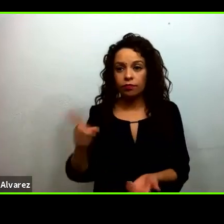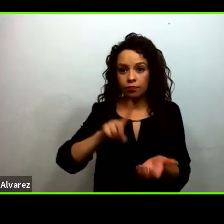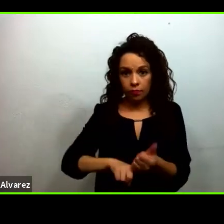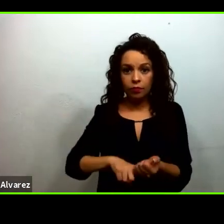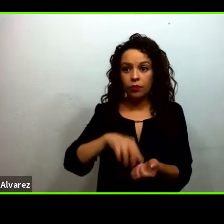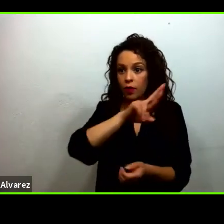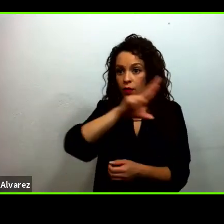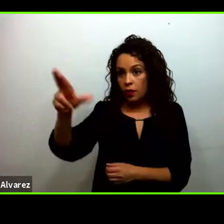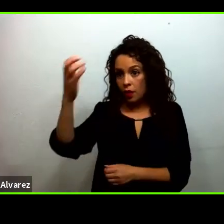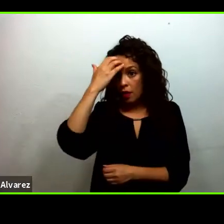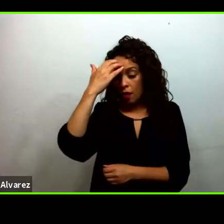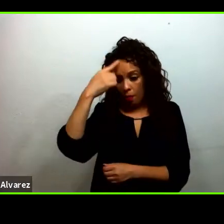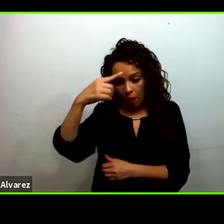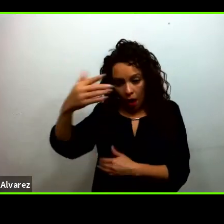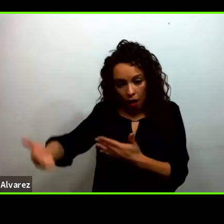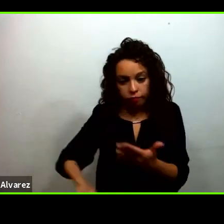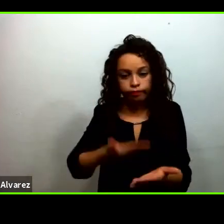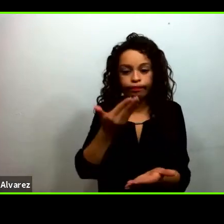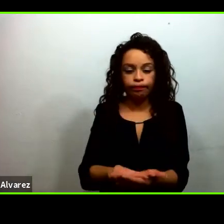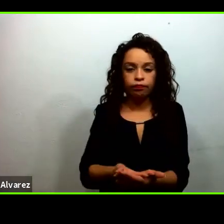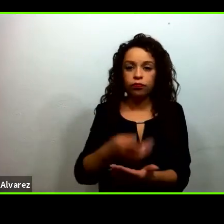muchas gracias Francisco